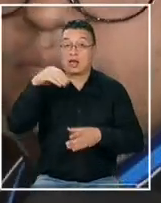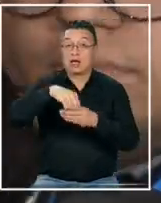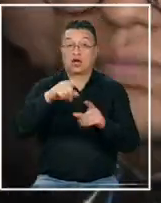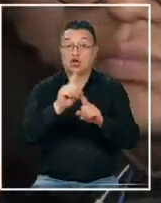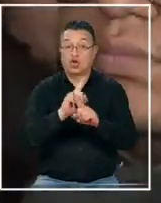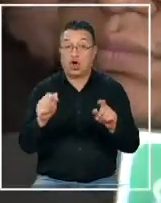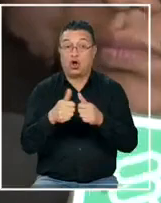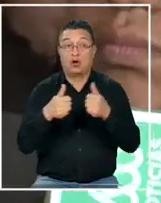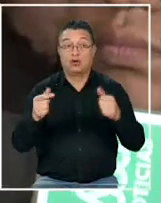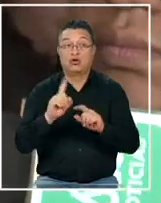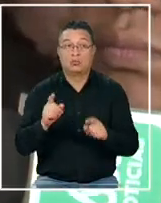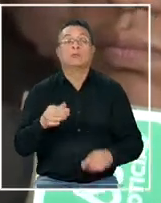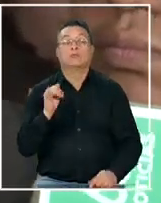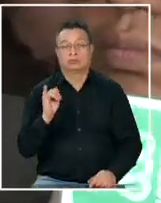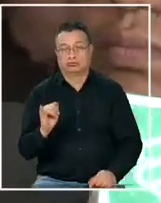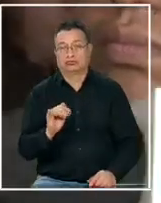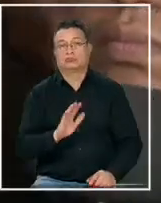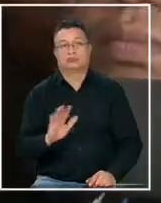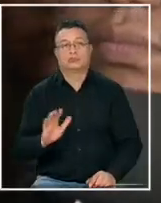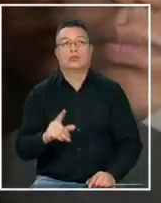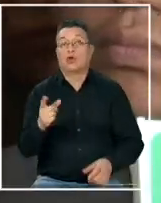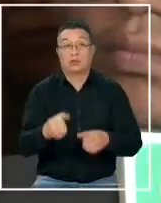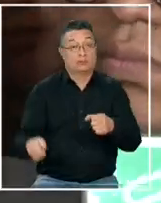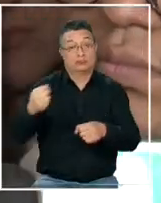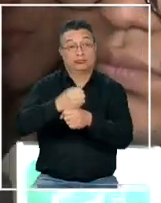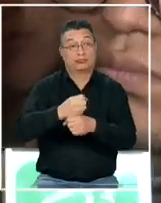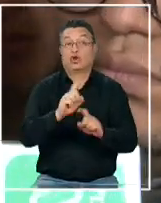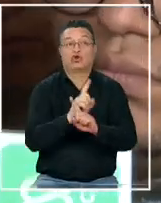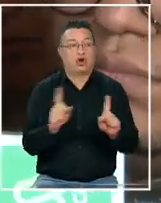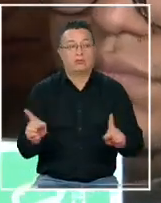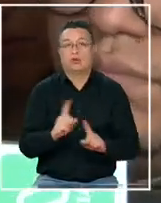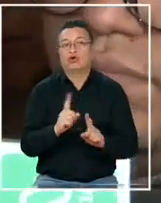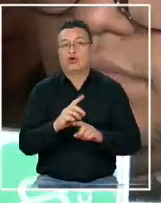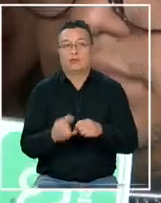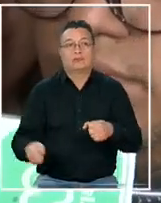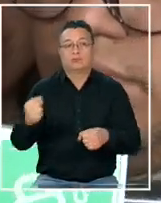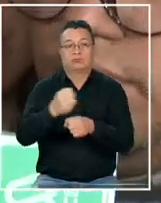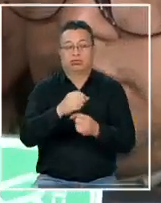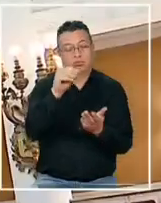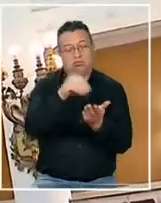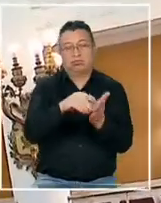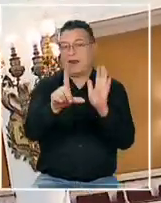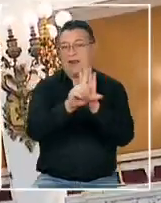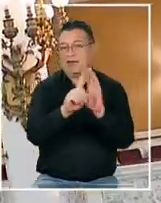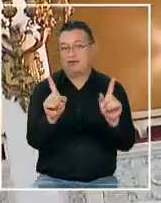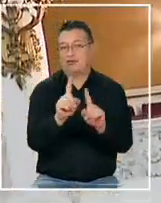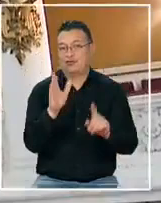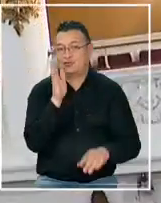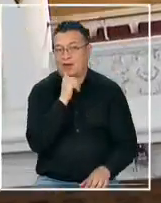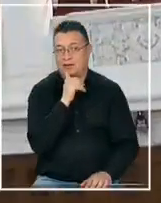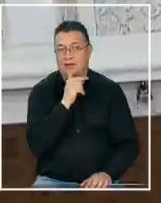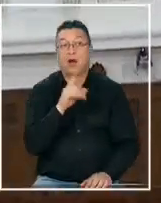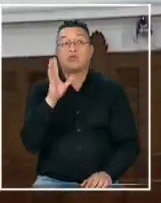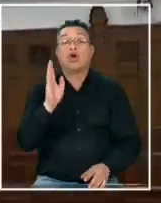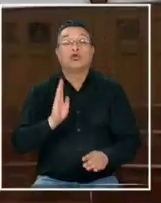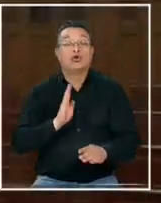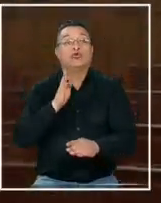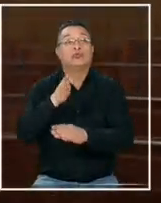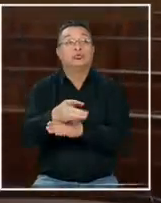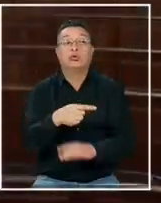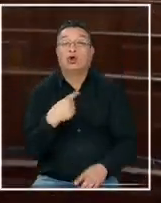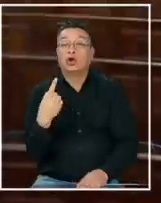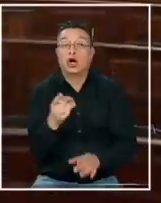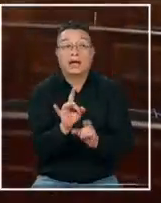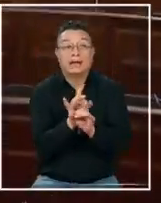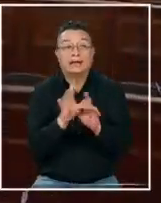queda en calidad de consejero constitucional. Y no sería reemplazado tampoco. Tampoco, porque no está previsto en la ley. La duda es si llegará a esta sala, donde todo se